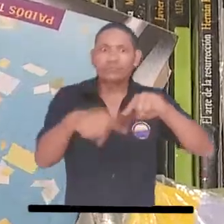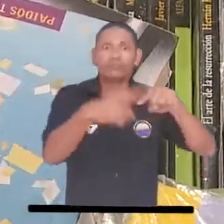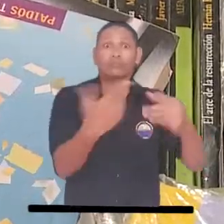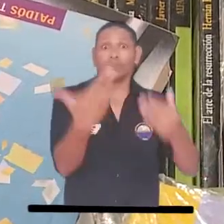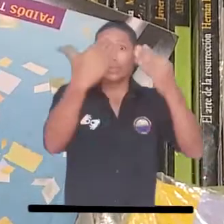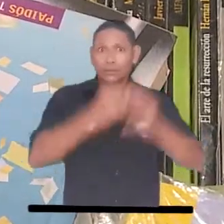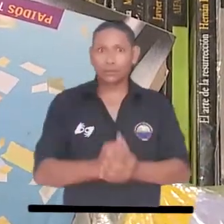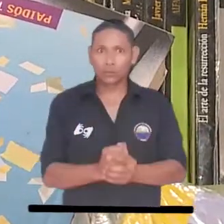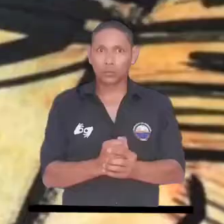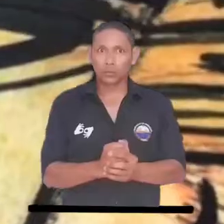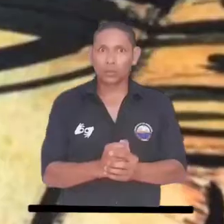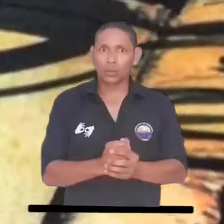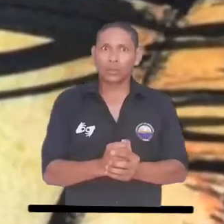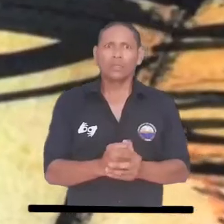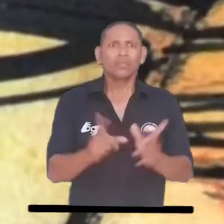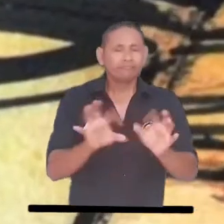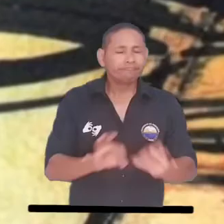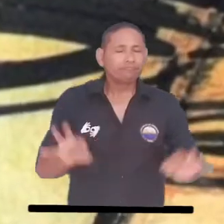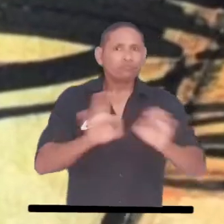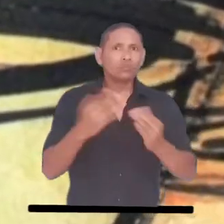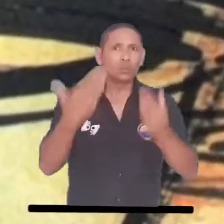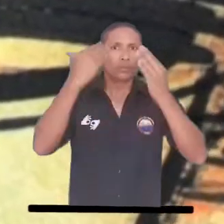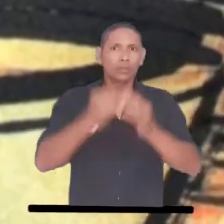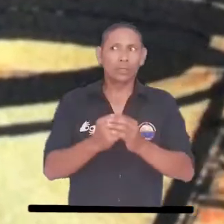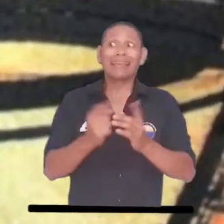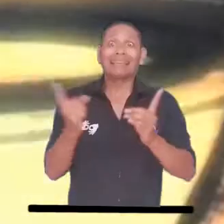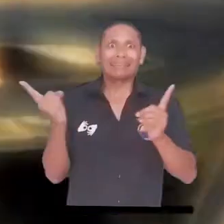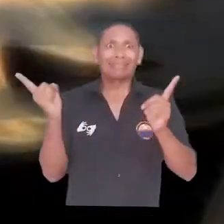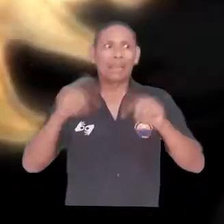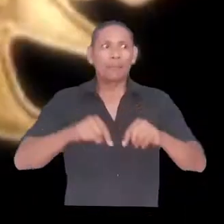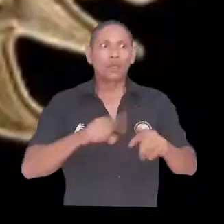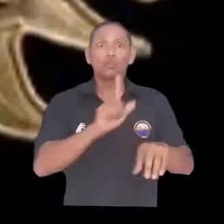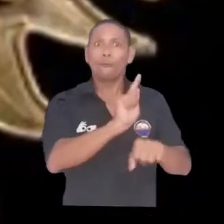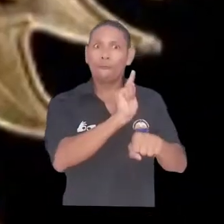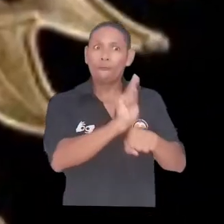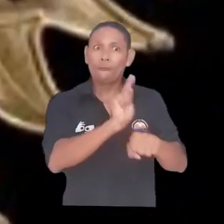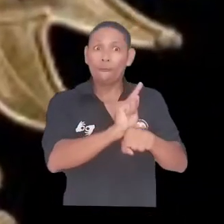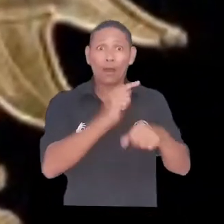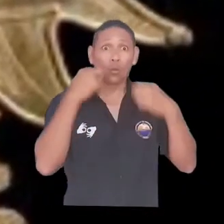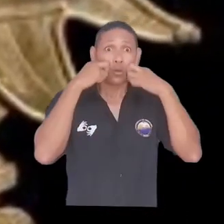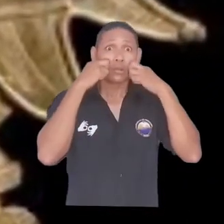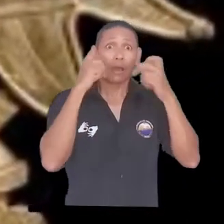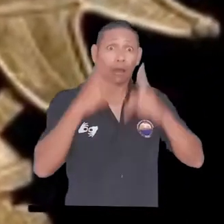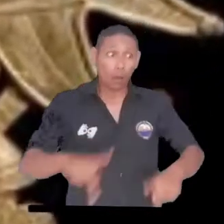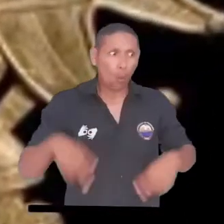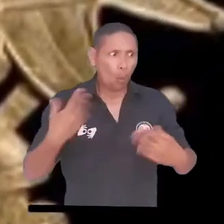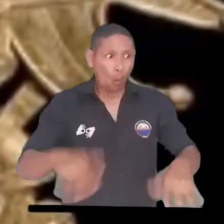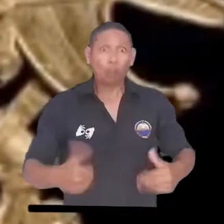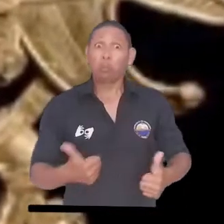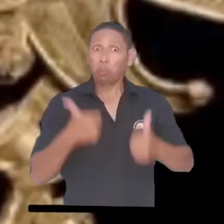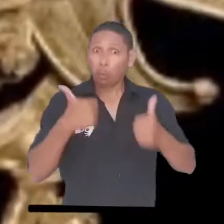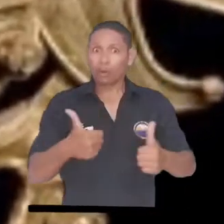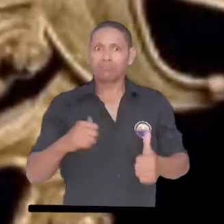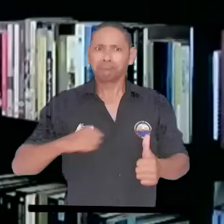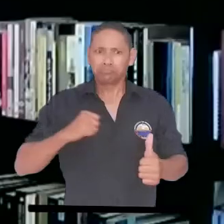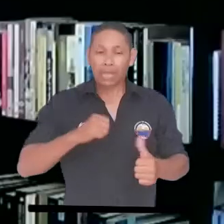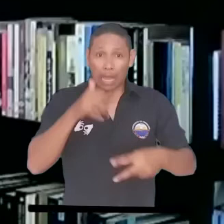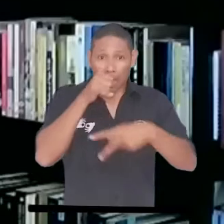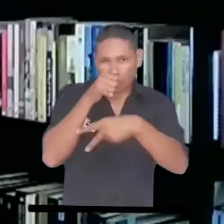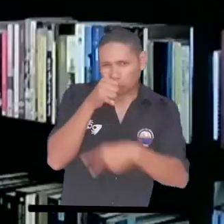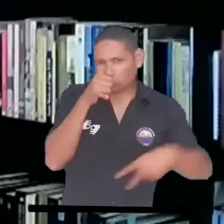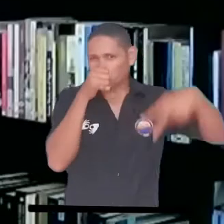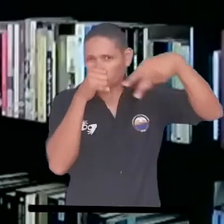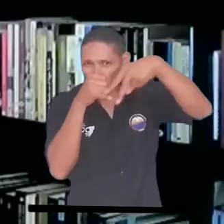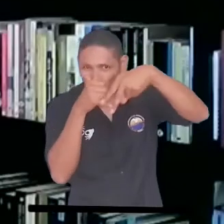la realización del documento maestro. Fue una ventaja estar en una facultad de humanidades que cuenta con